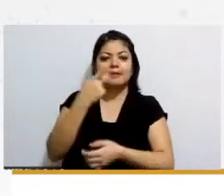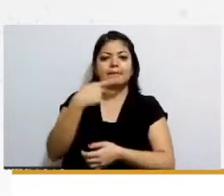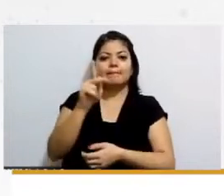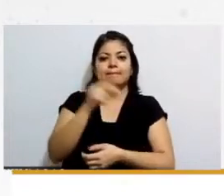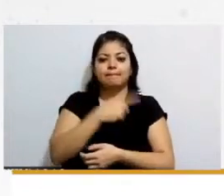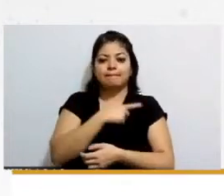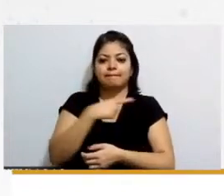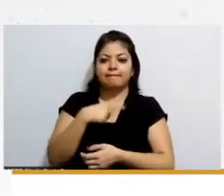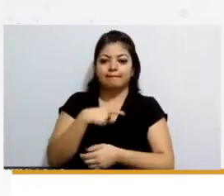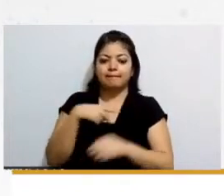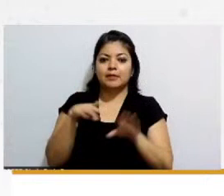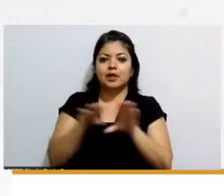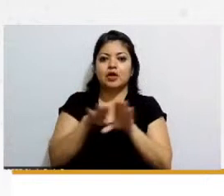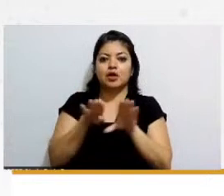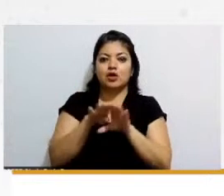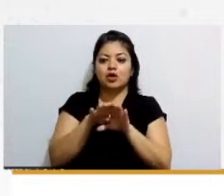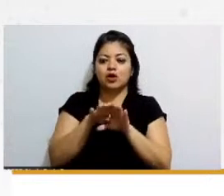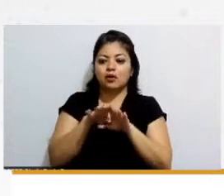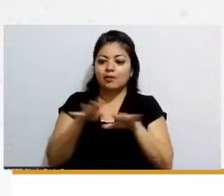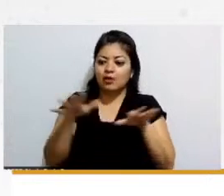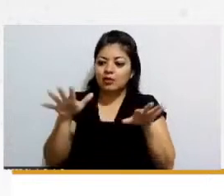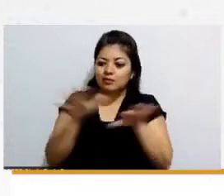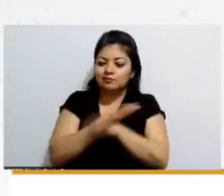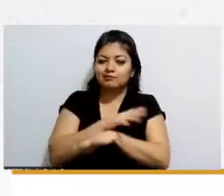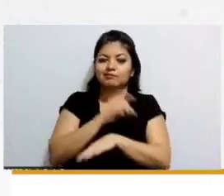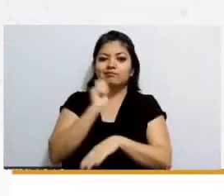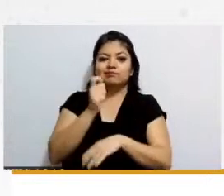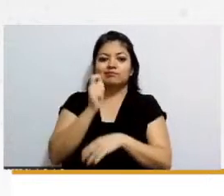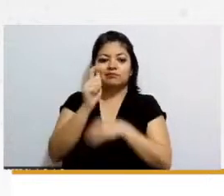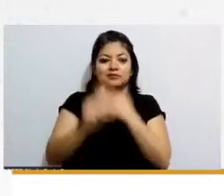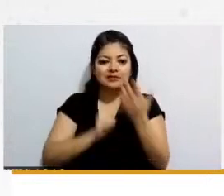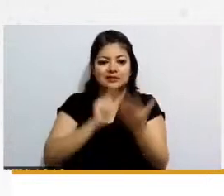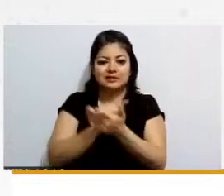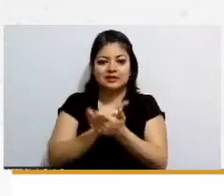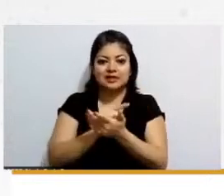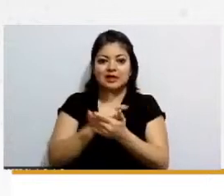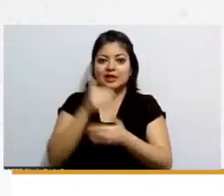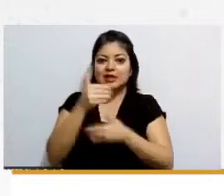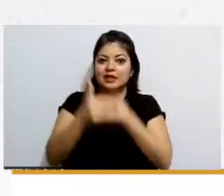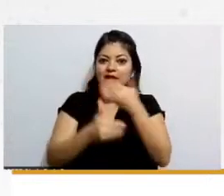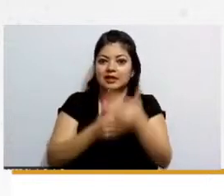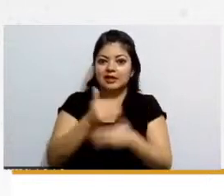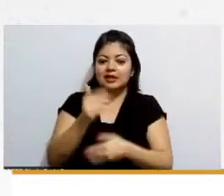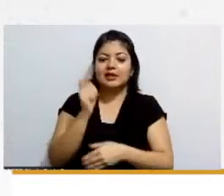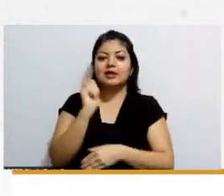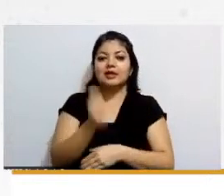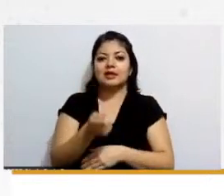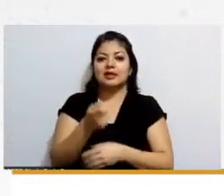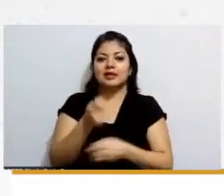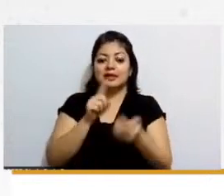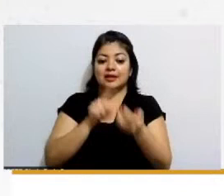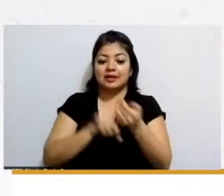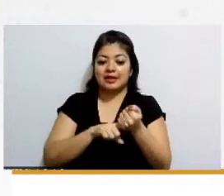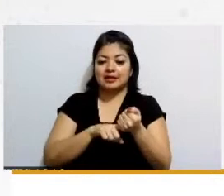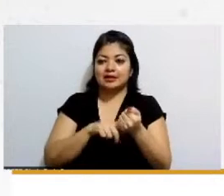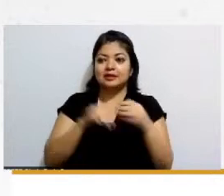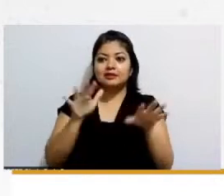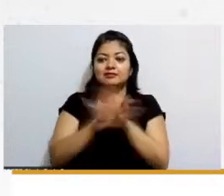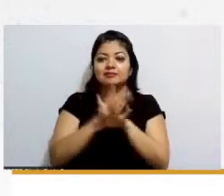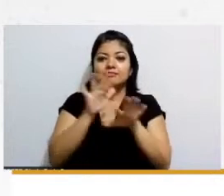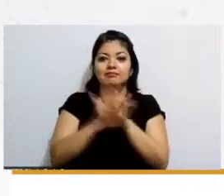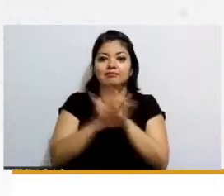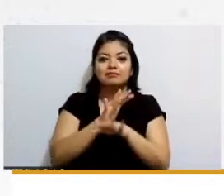cambiar y armonizar nuestras leyes a cada etapa o evolución del hombre